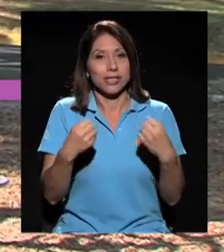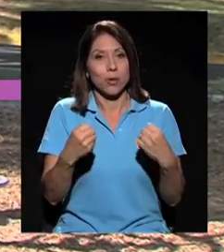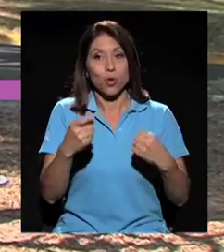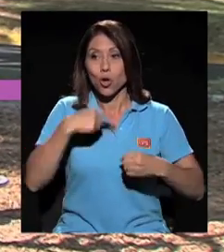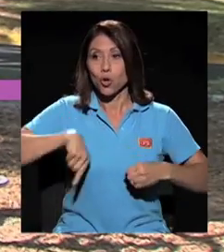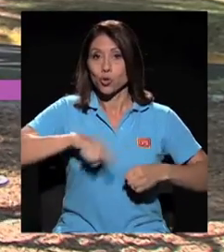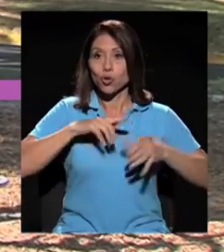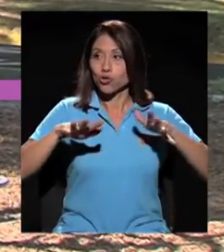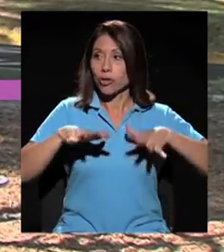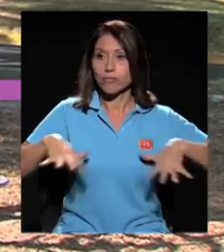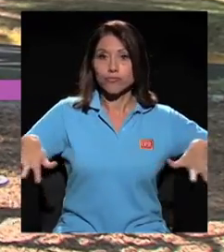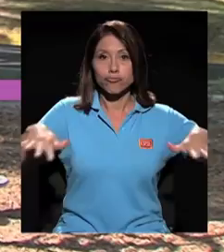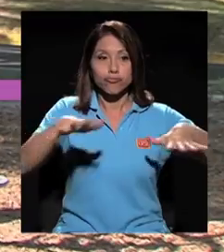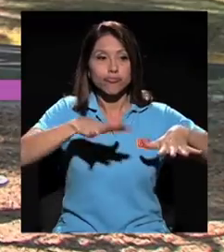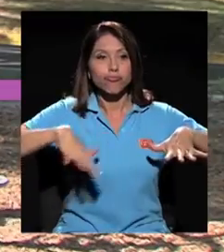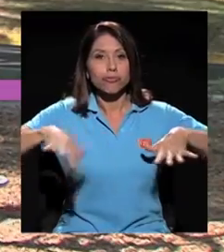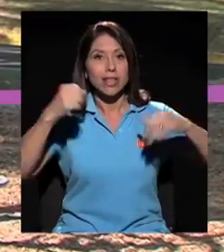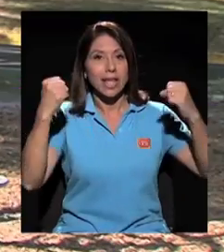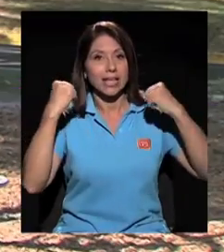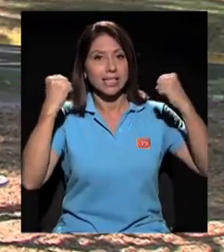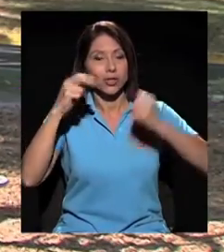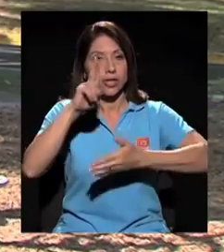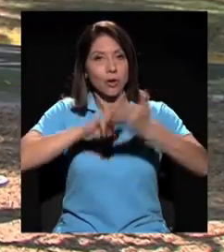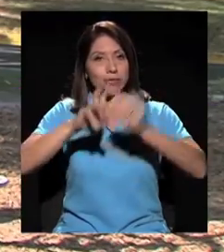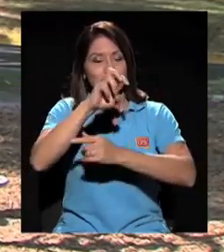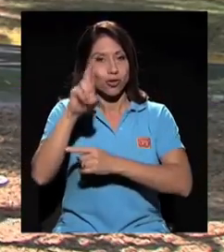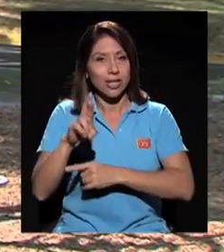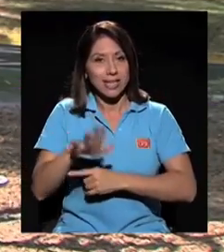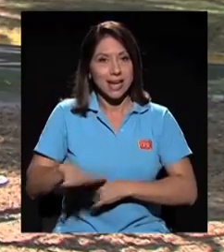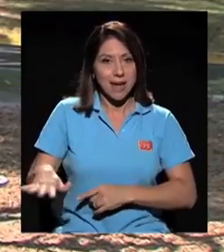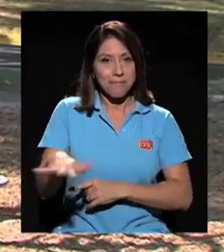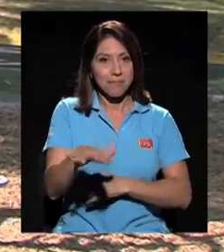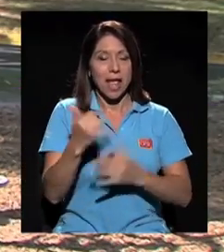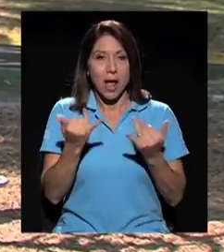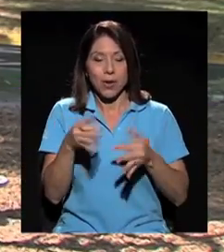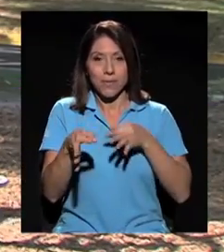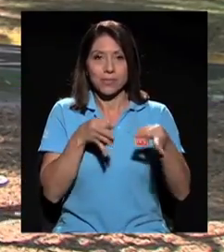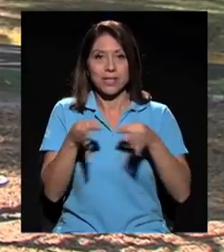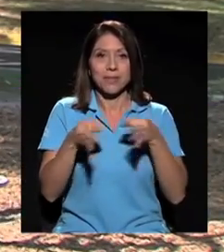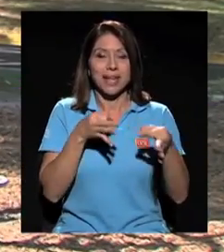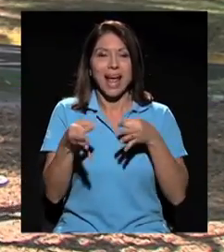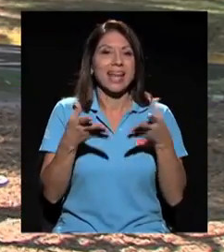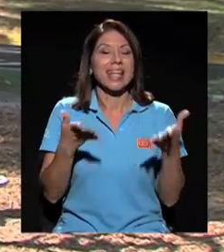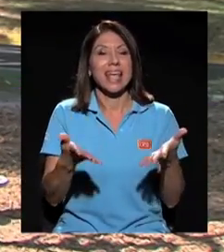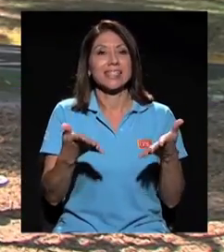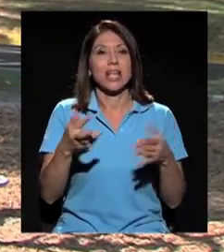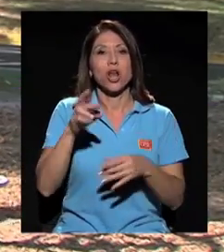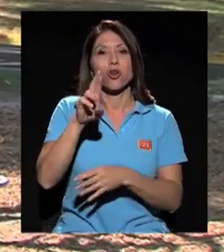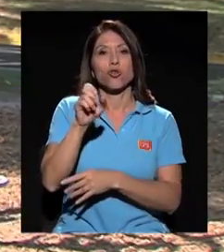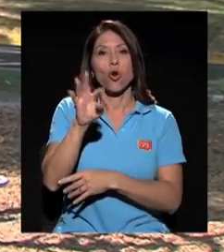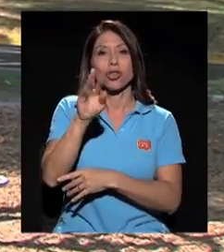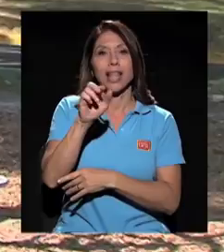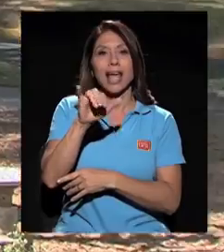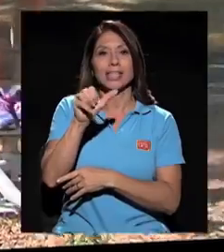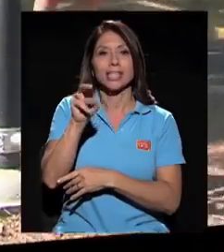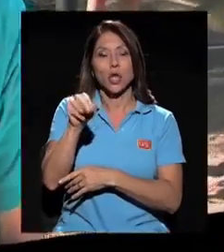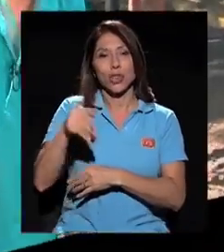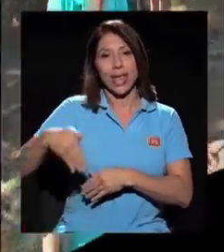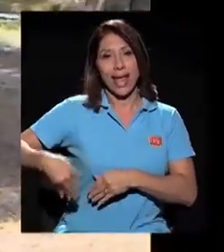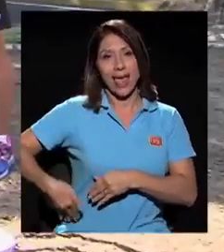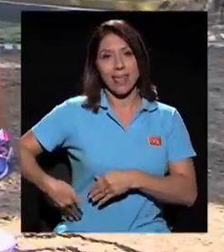en uno de los circuitos de las estaciones de ejercicios de la Universidad de Costa Rica. Vamos a explicar a continuación el ejercicio de rotación de cadera.